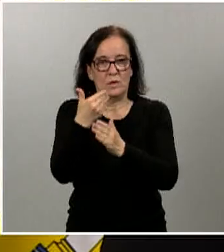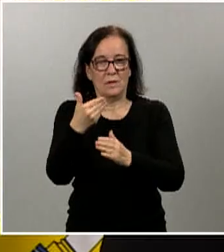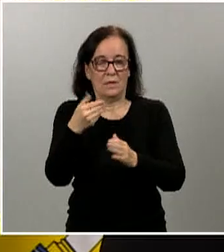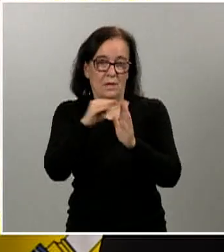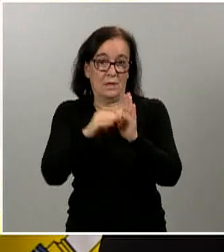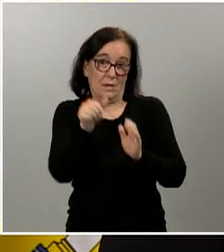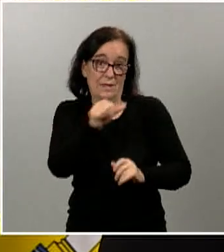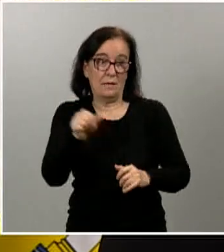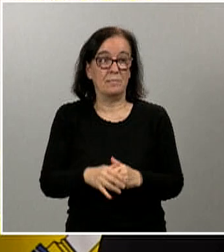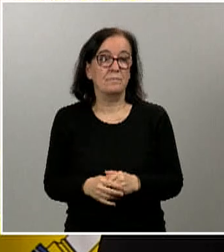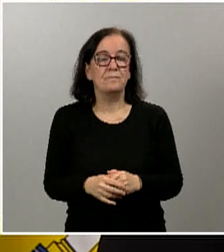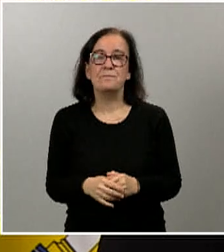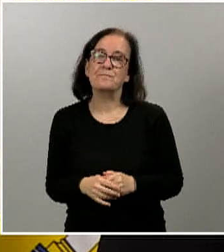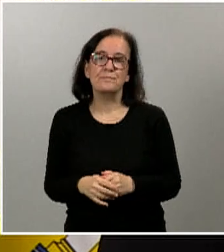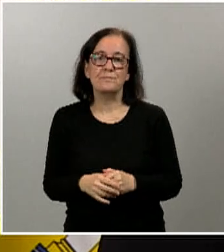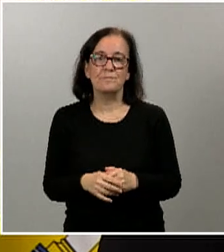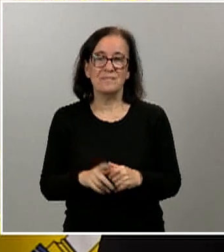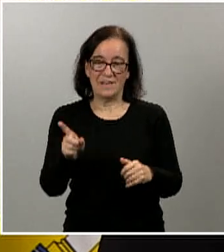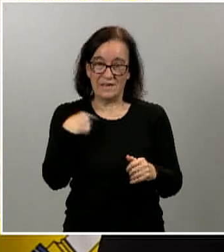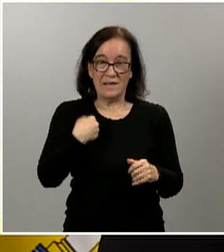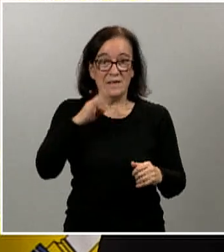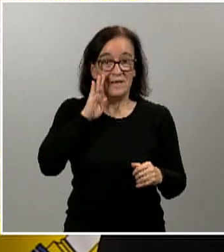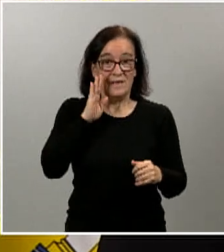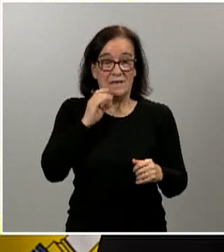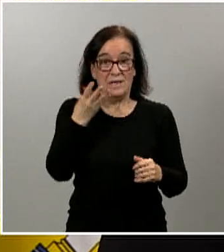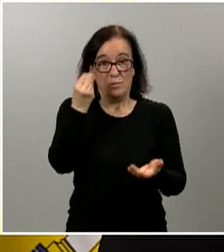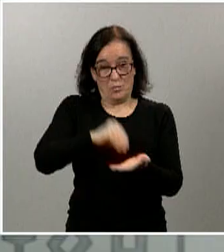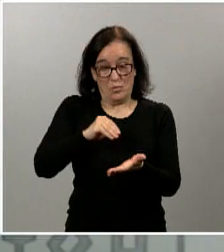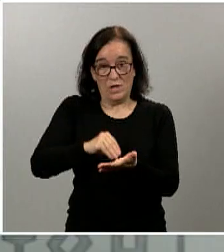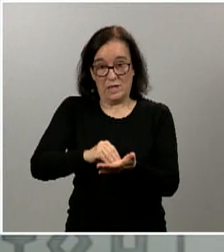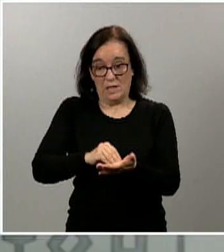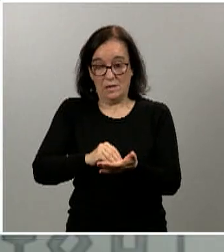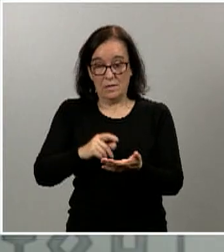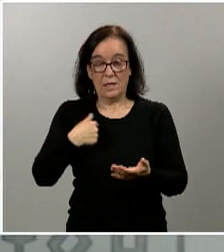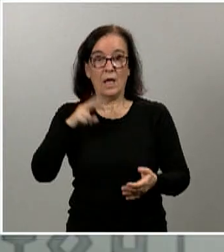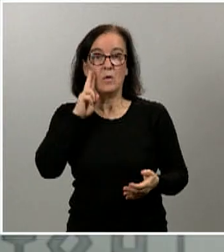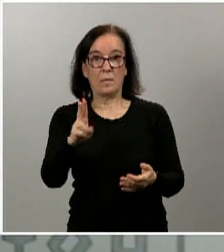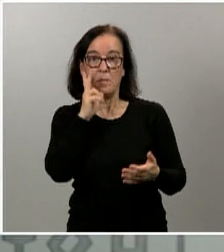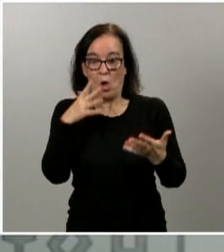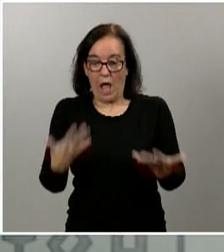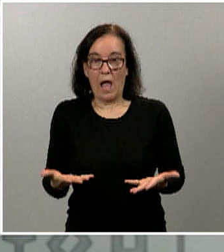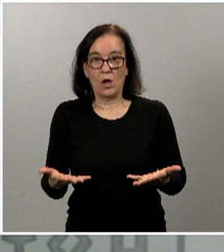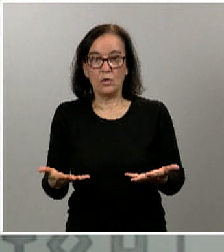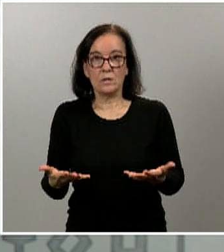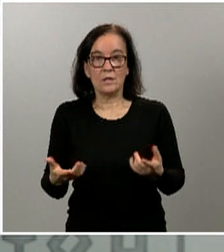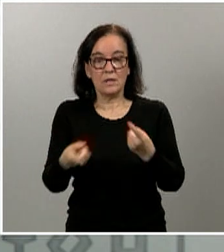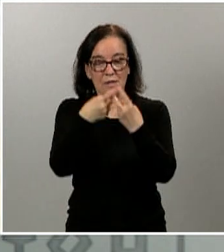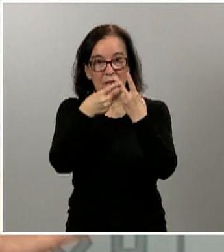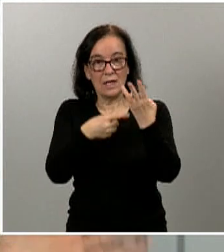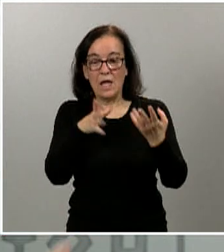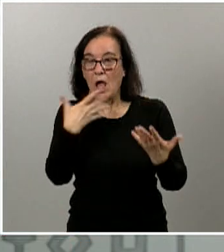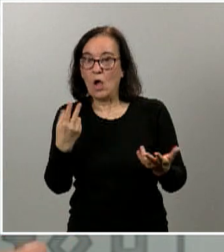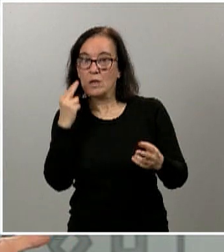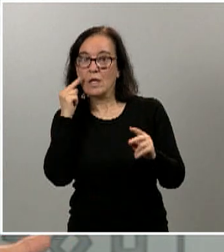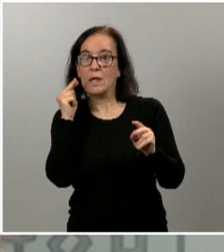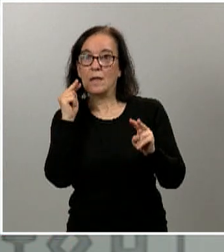Bueno, como también hemos dicho varias veces, lo que vemos ahora, los casos que estamos viendo ahora, es lo